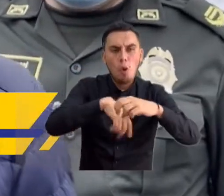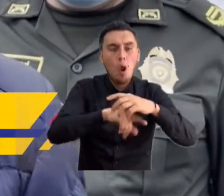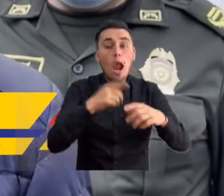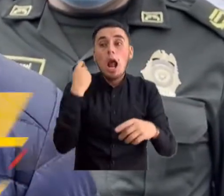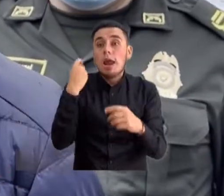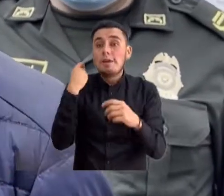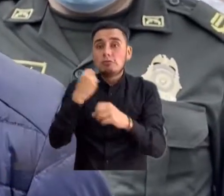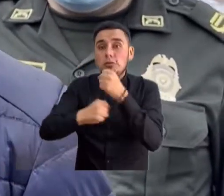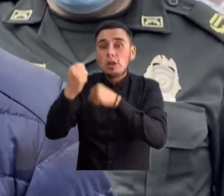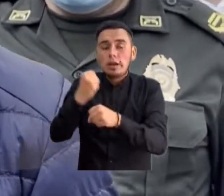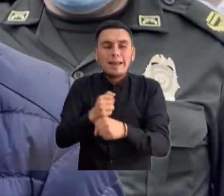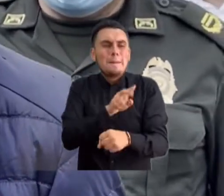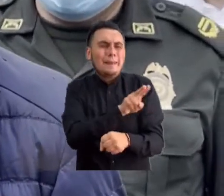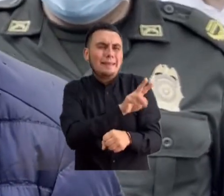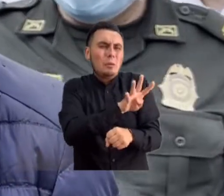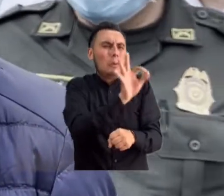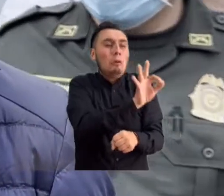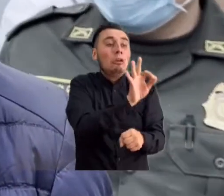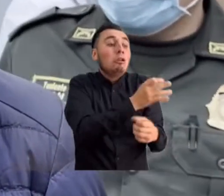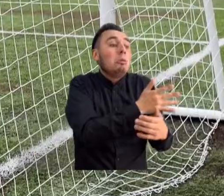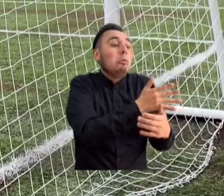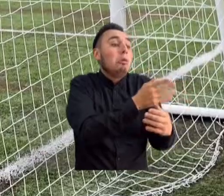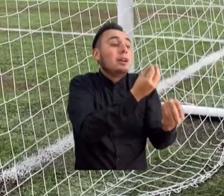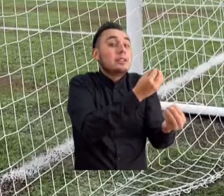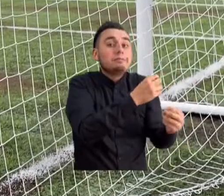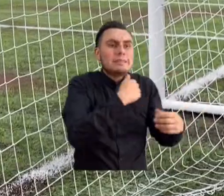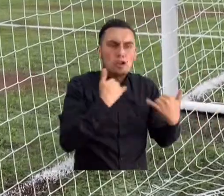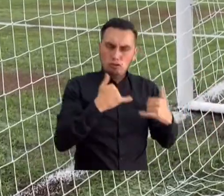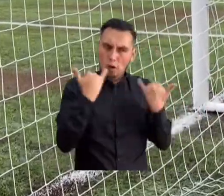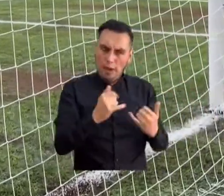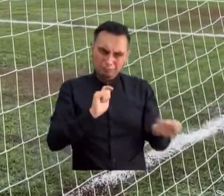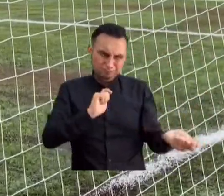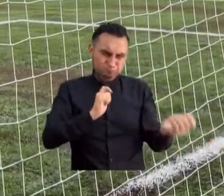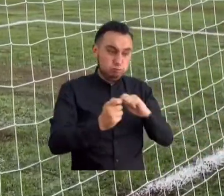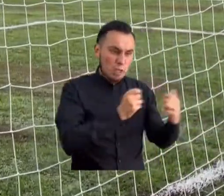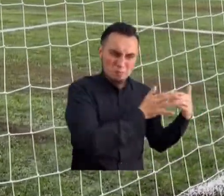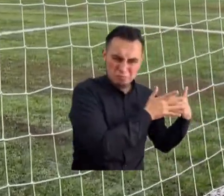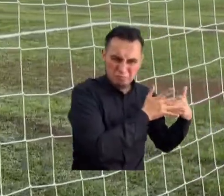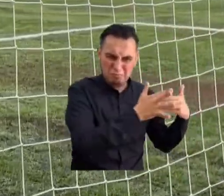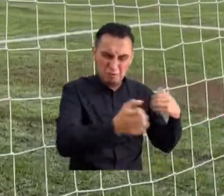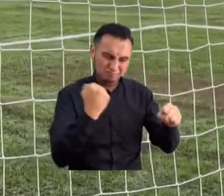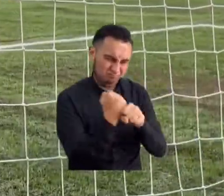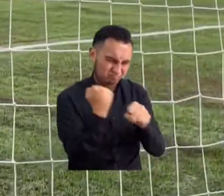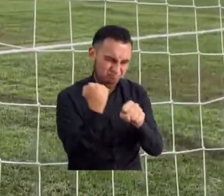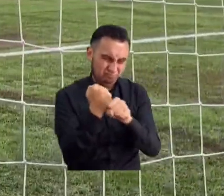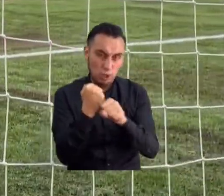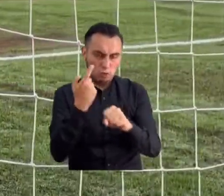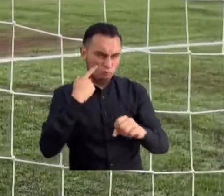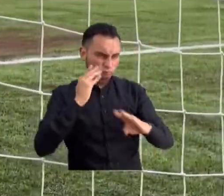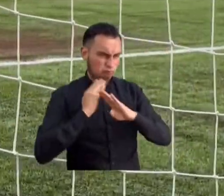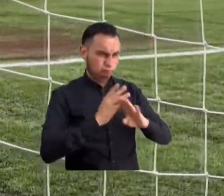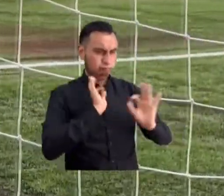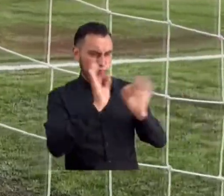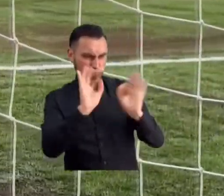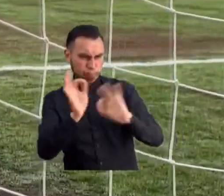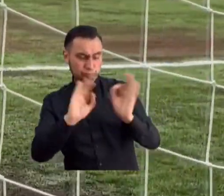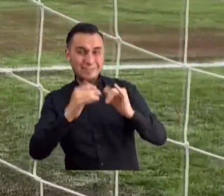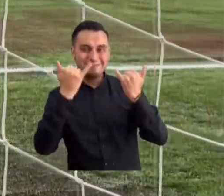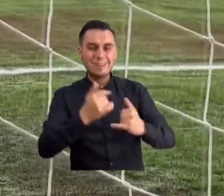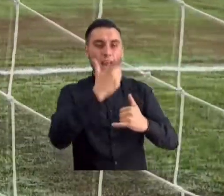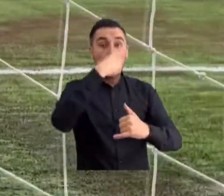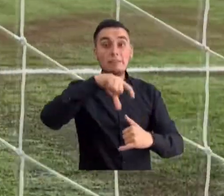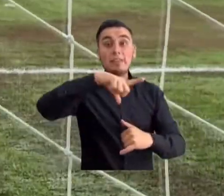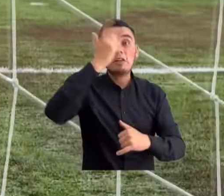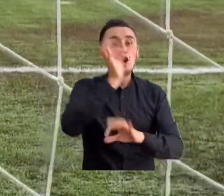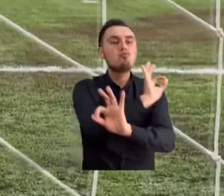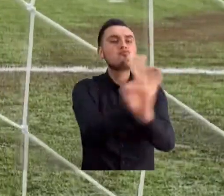solamente tenía un 24% de avance y a hoy la prevención la rescató y es un elefante